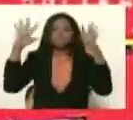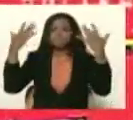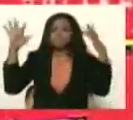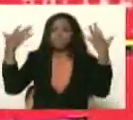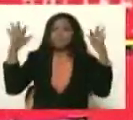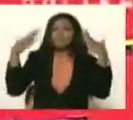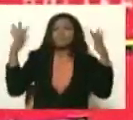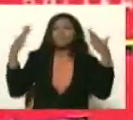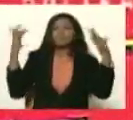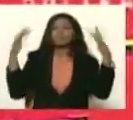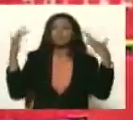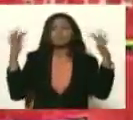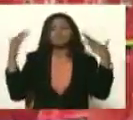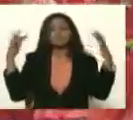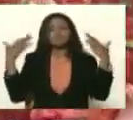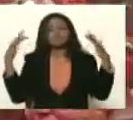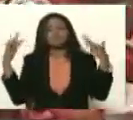gobernador